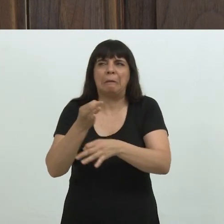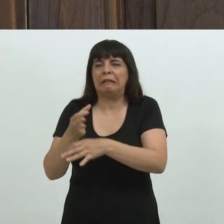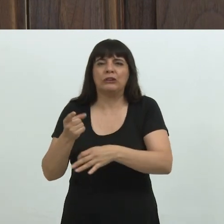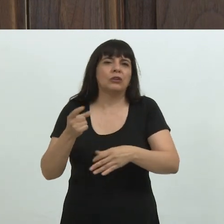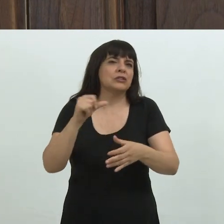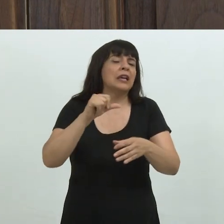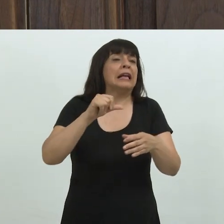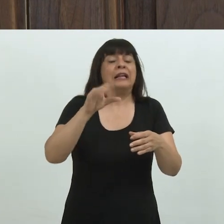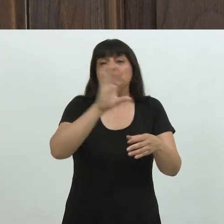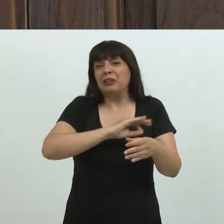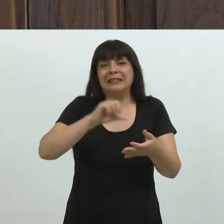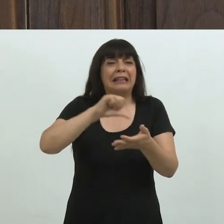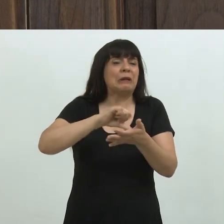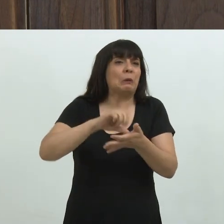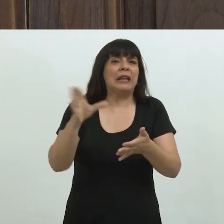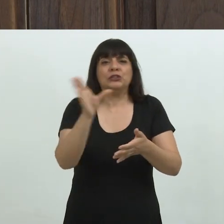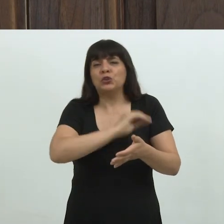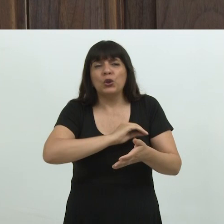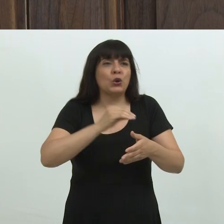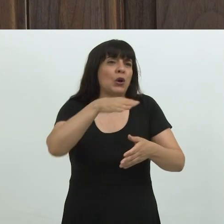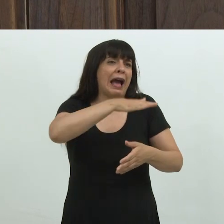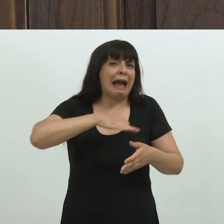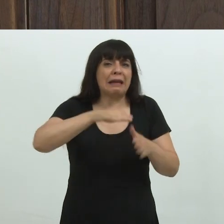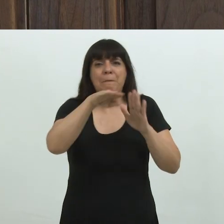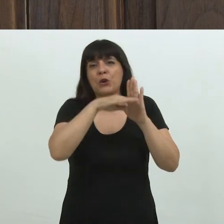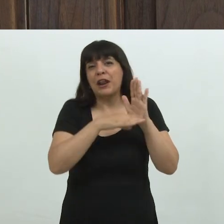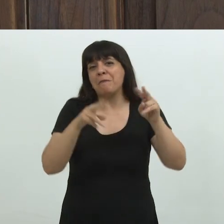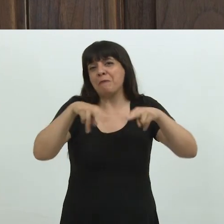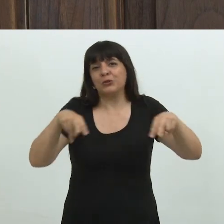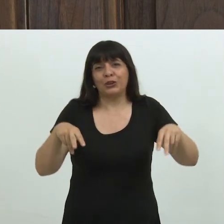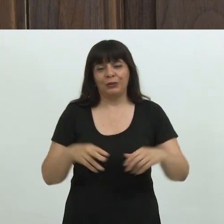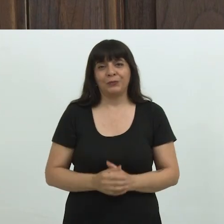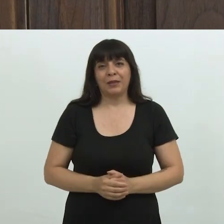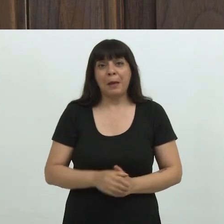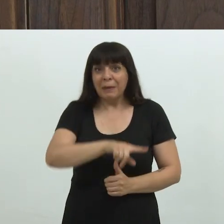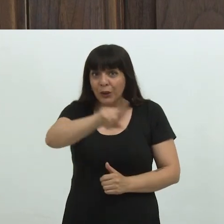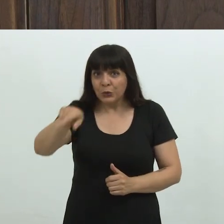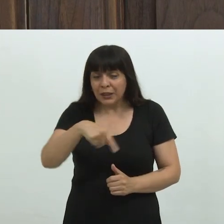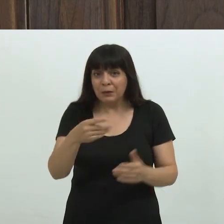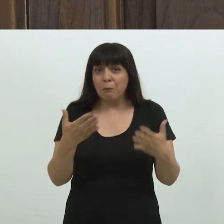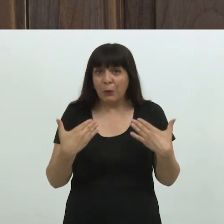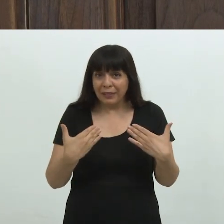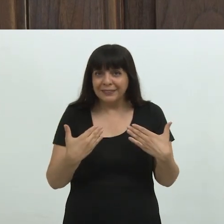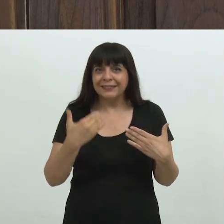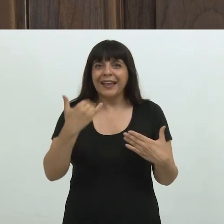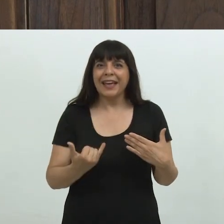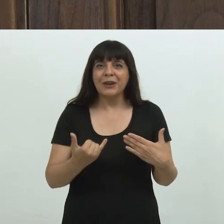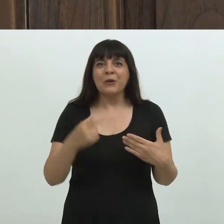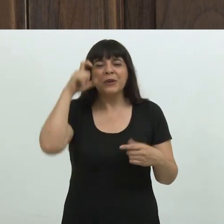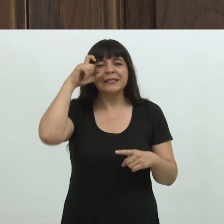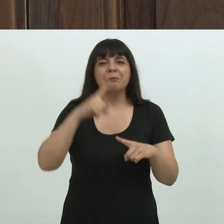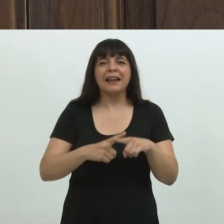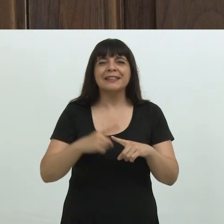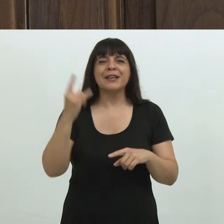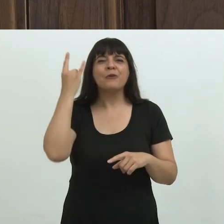la facultad tiene a su disposición secretarías, áreas y programas, museos, para que ustedes puedan realmente tener una